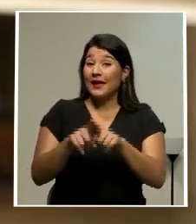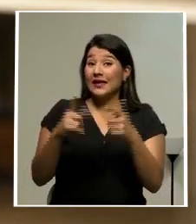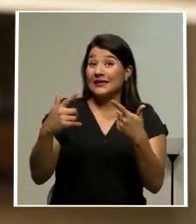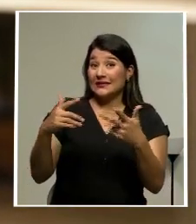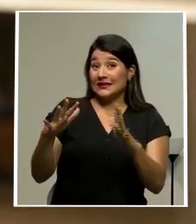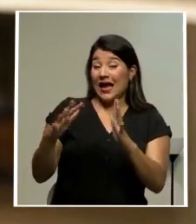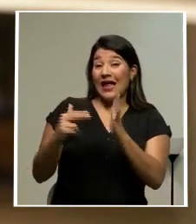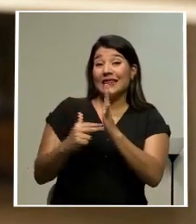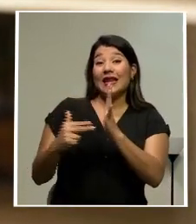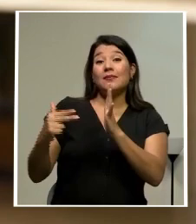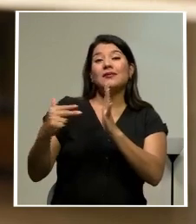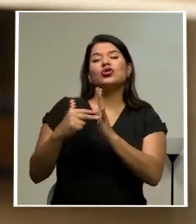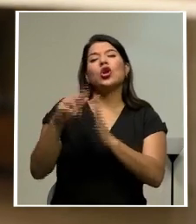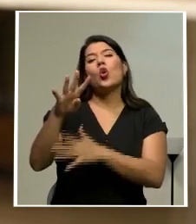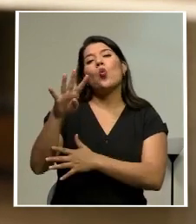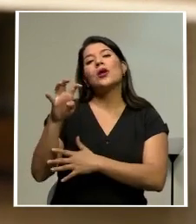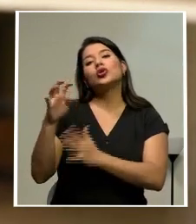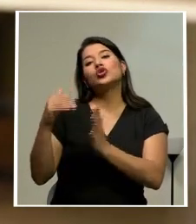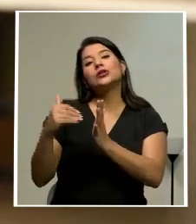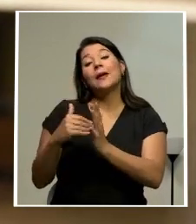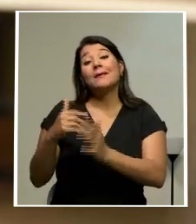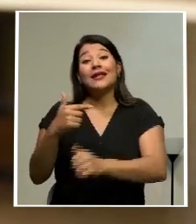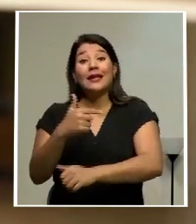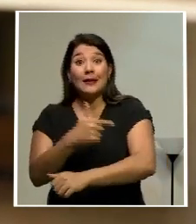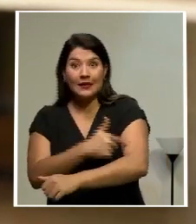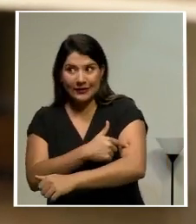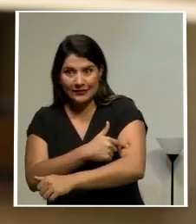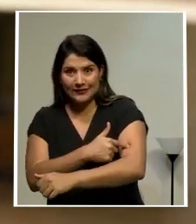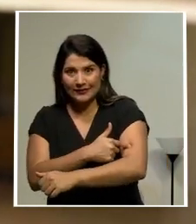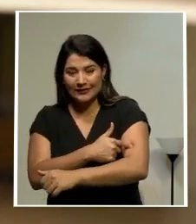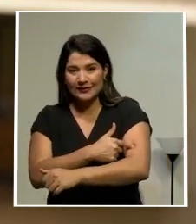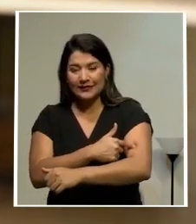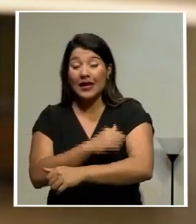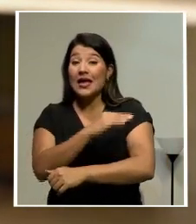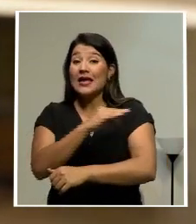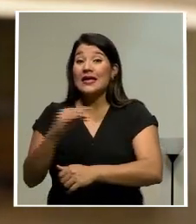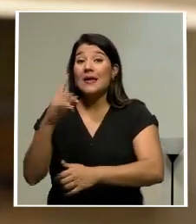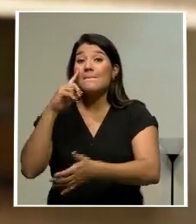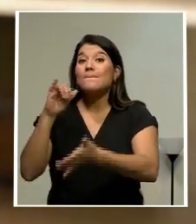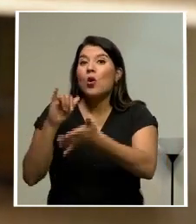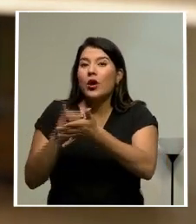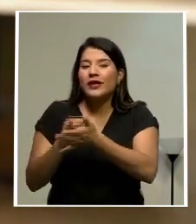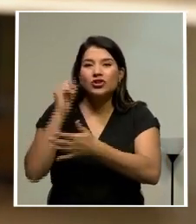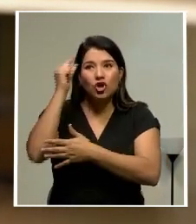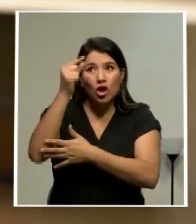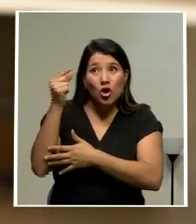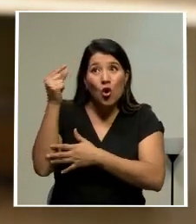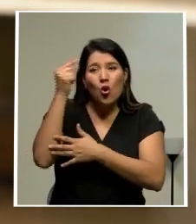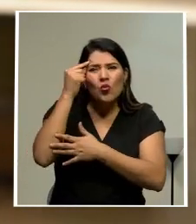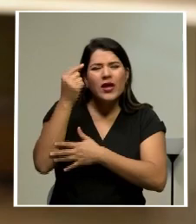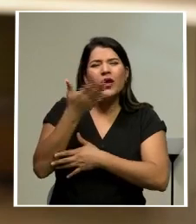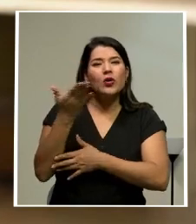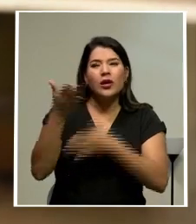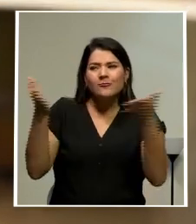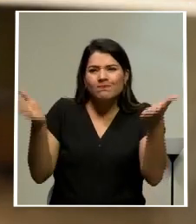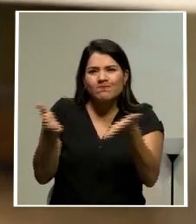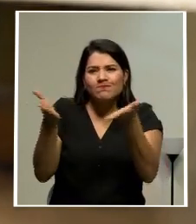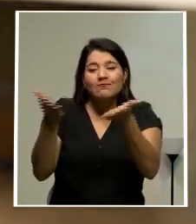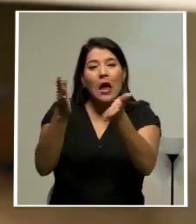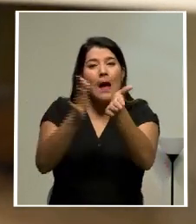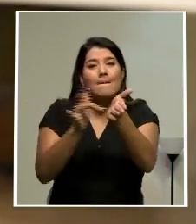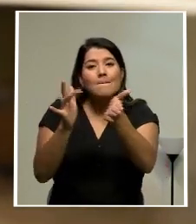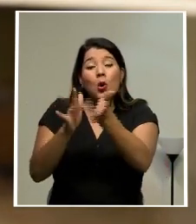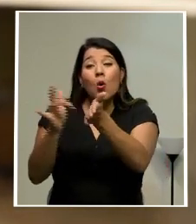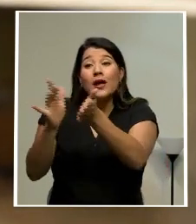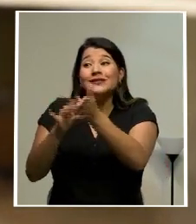los 3 millones 400 mil dosis aplicadas y por eso el gobierno insta a la población a aprovechar las oportunidades